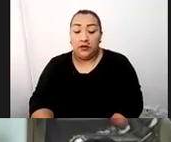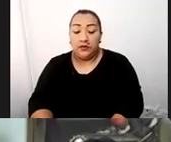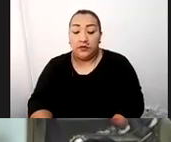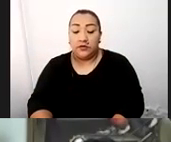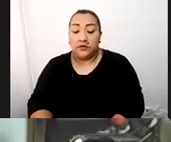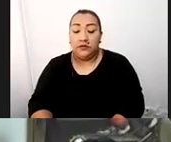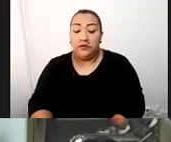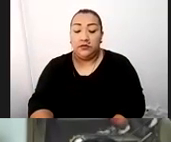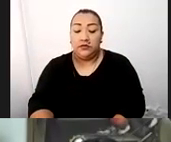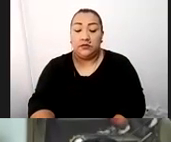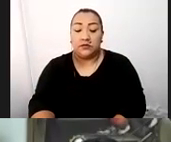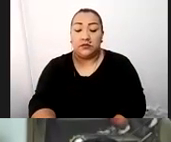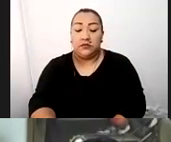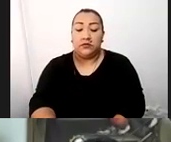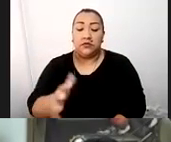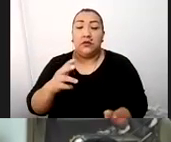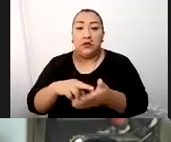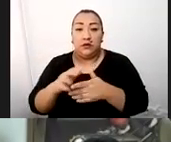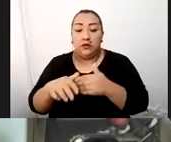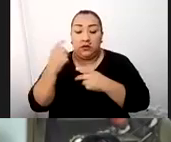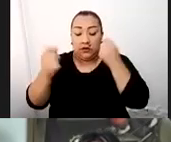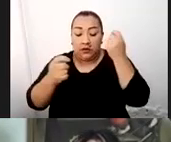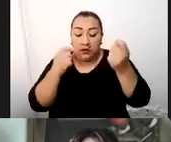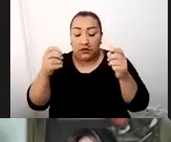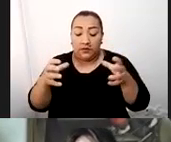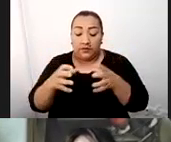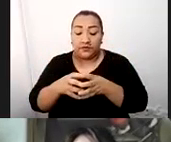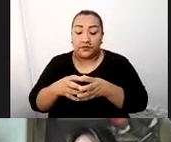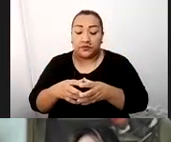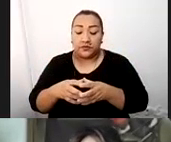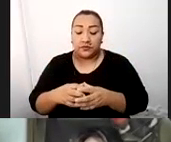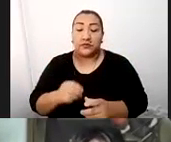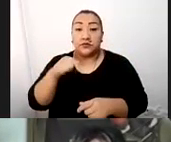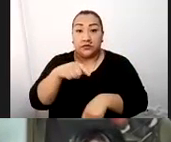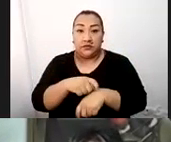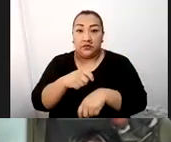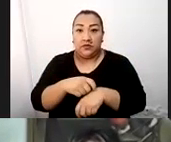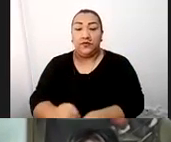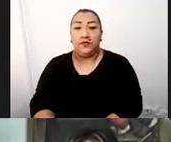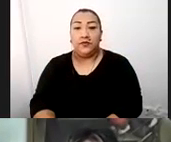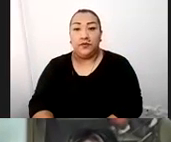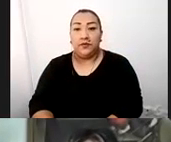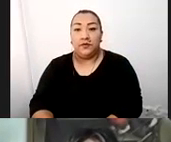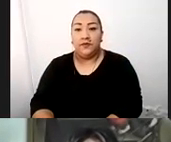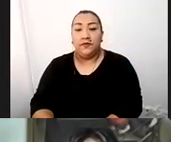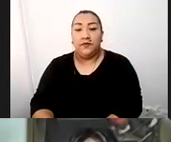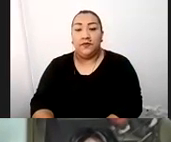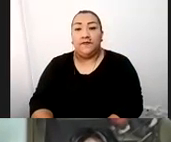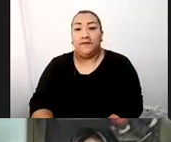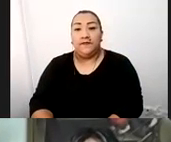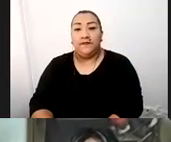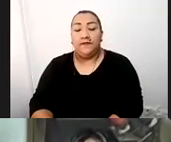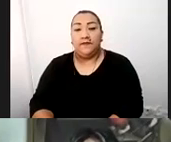señalización turística integral que estamos trabajando en este momento. Entonces, este es un buen aplicativo, lo vamos a lanzar a fines de este año